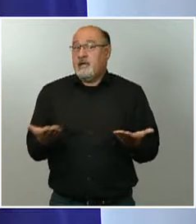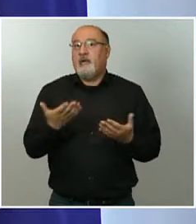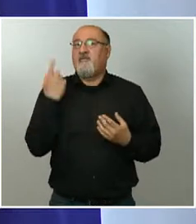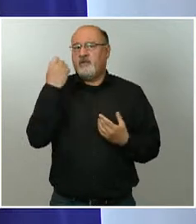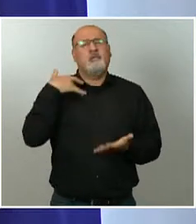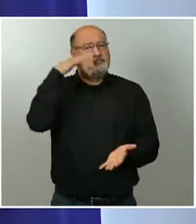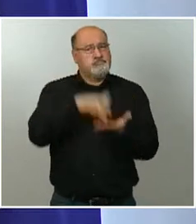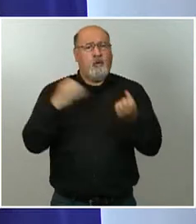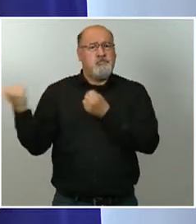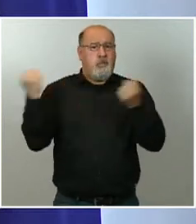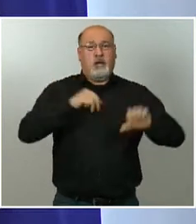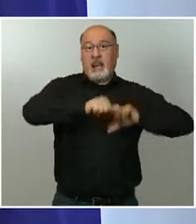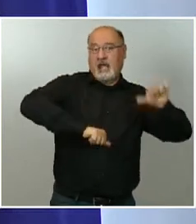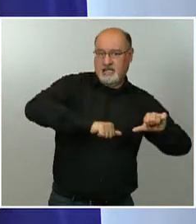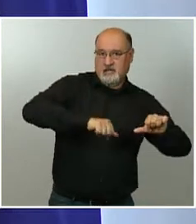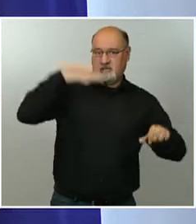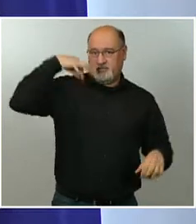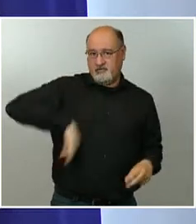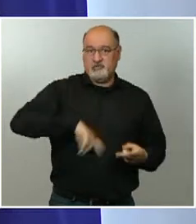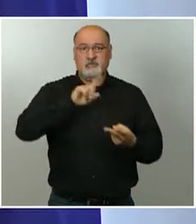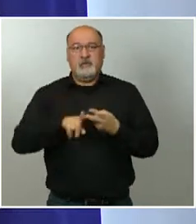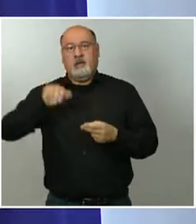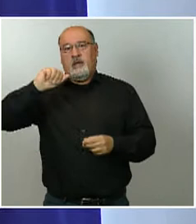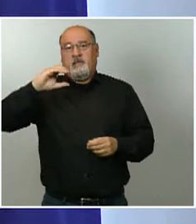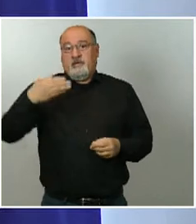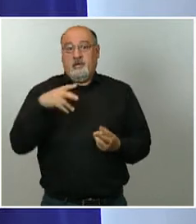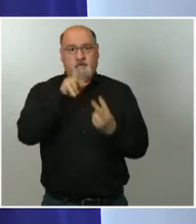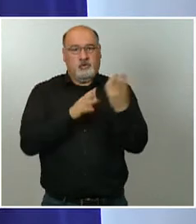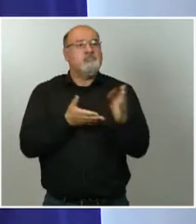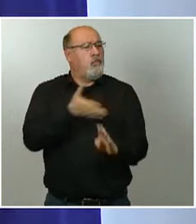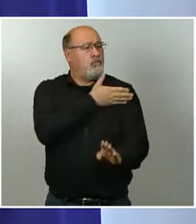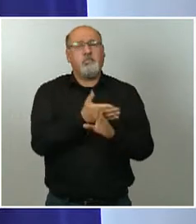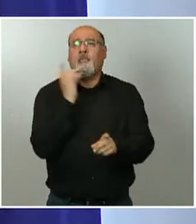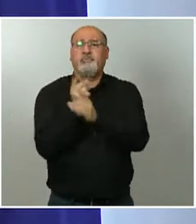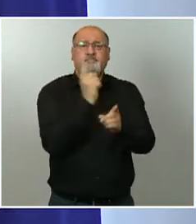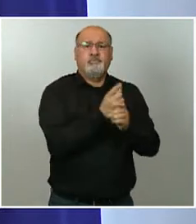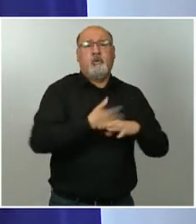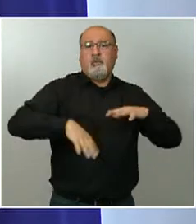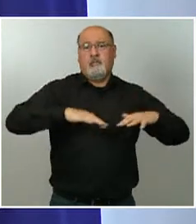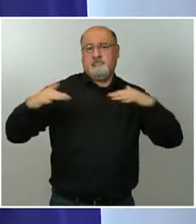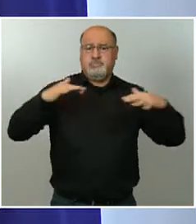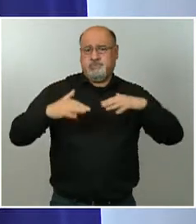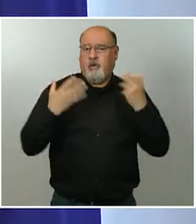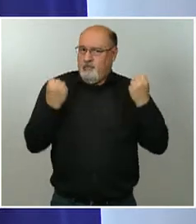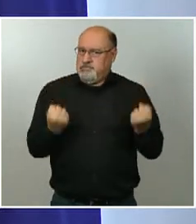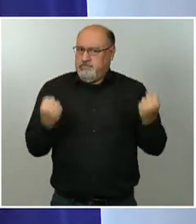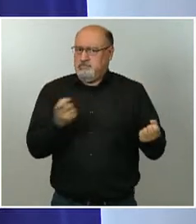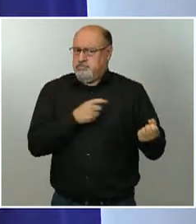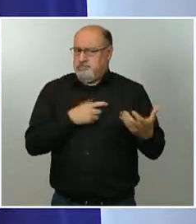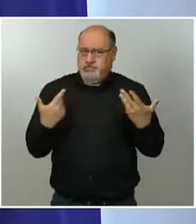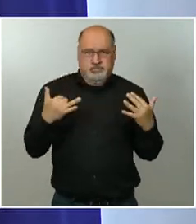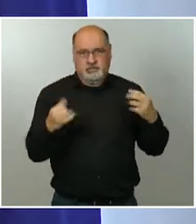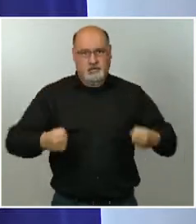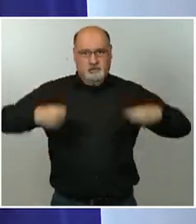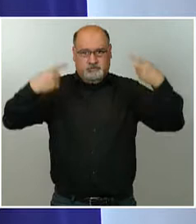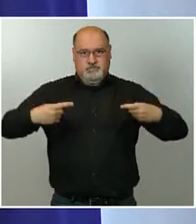proceso a que la Liga, que se ha podido celebrar, que se está celebrando con mucha intensidad, está apretada arriba, como sabéis, como saben,